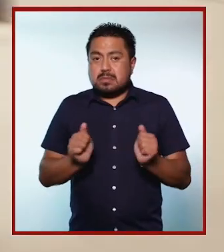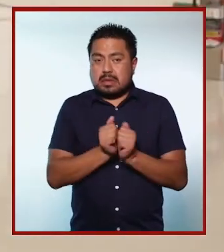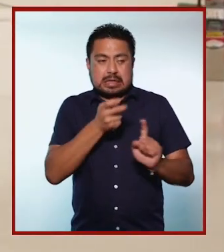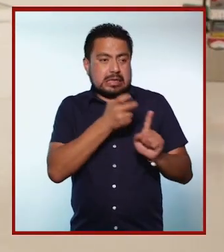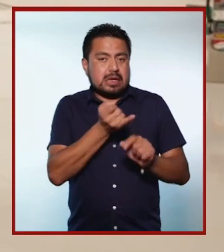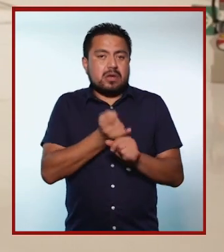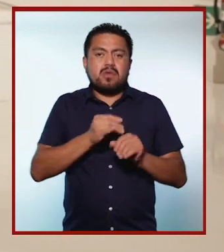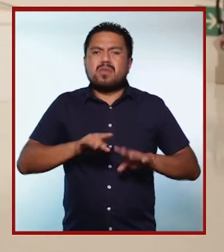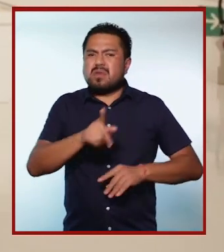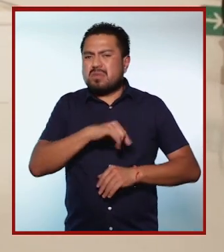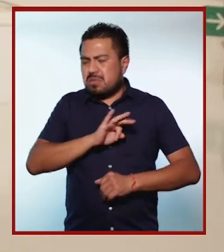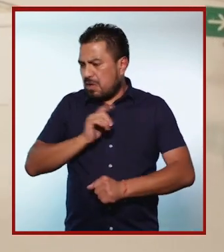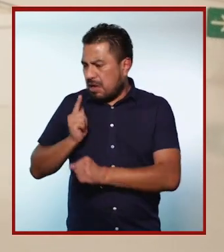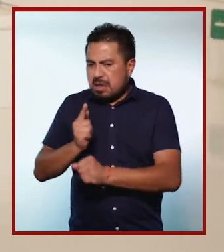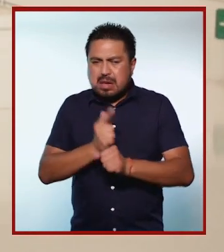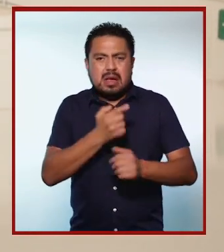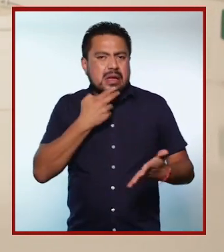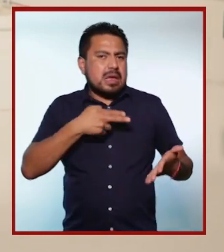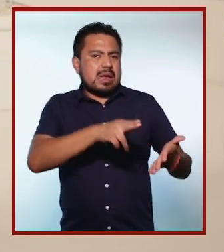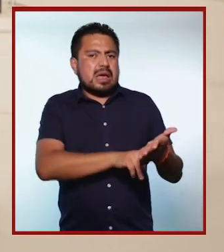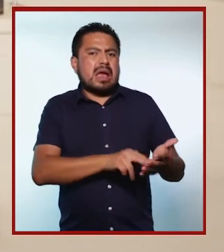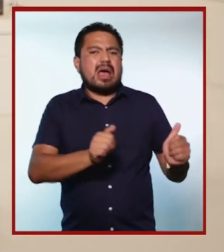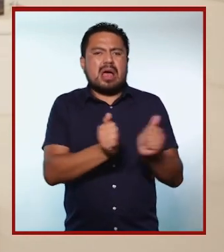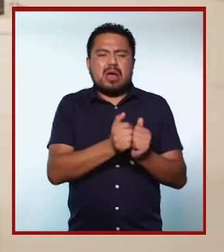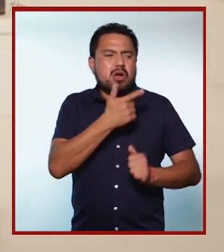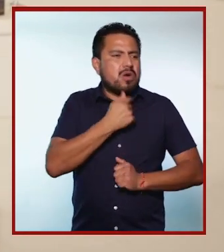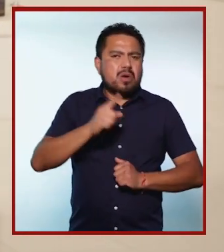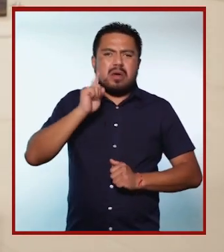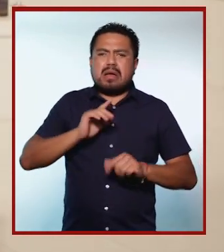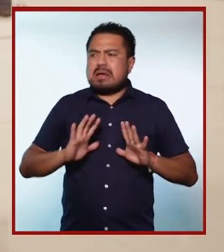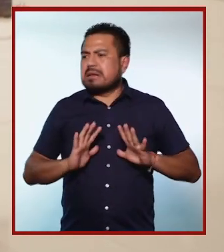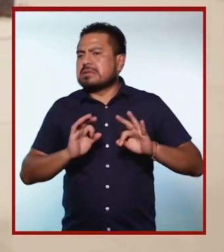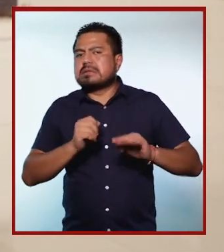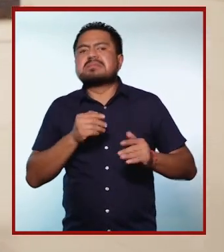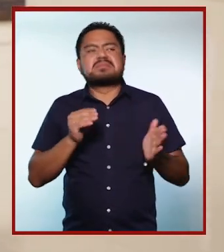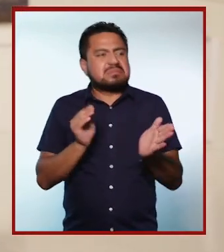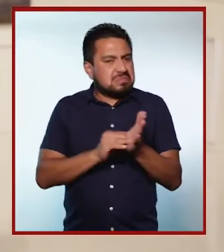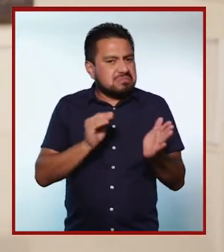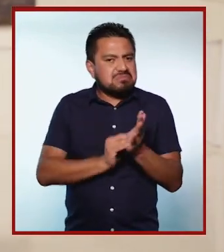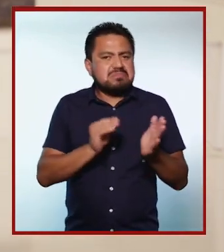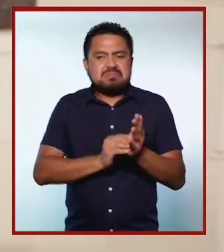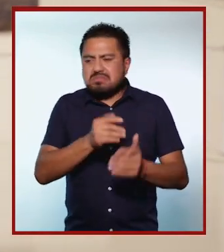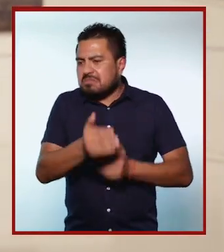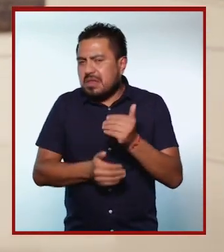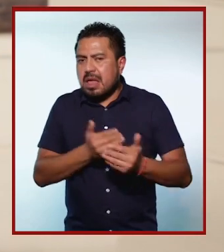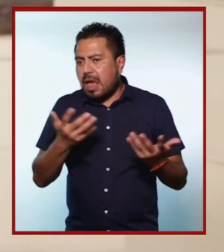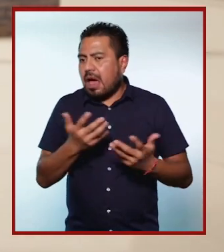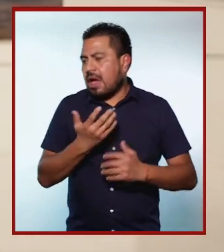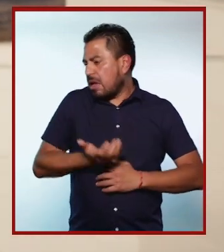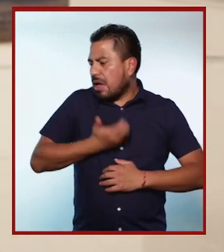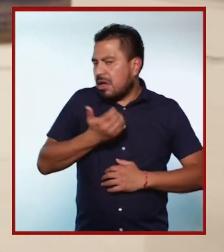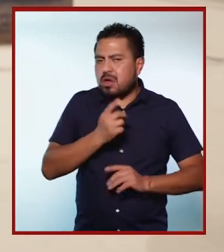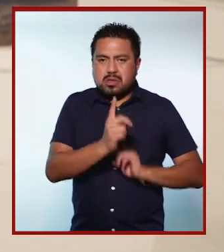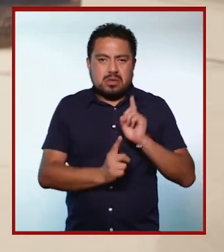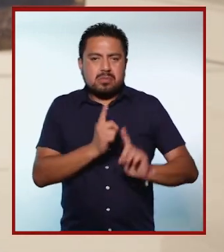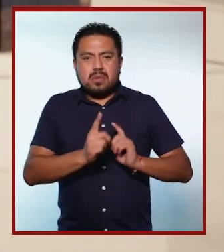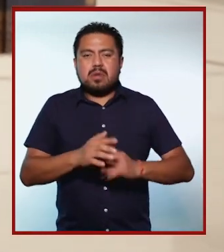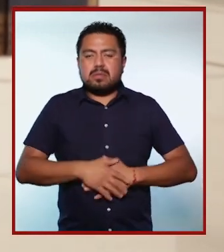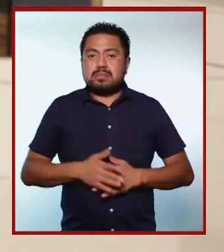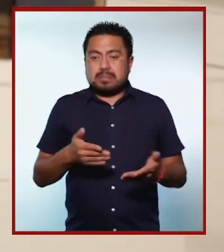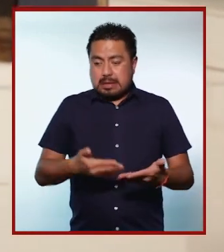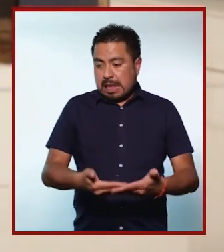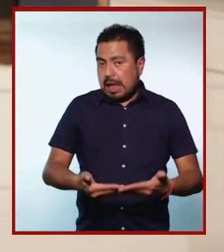Con estos datos podemos notar que los estereotipos de género han influido y siguen presentes en la práctica deportiva.